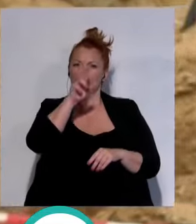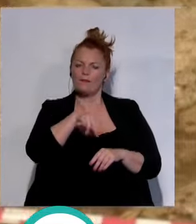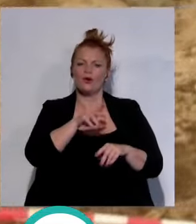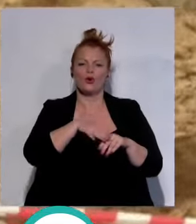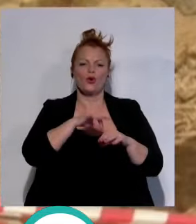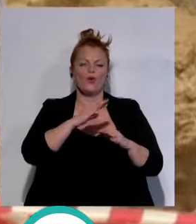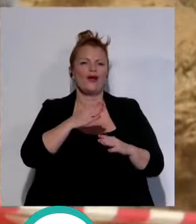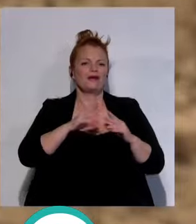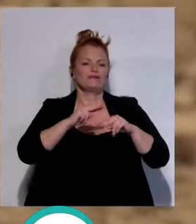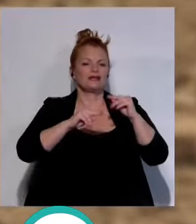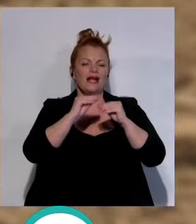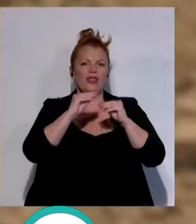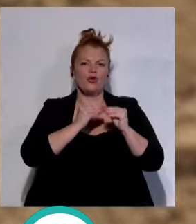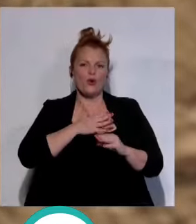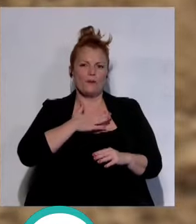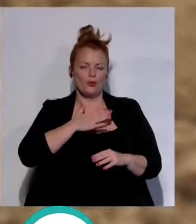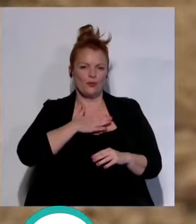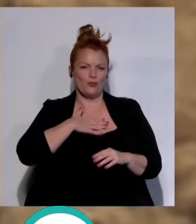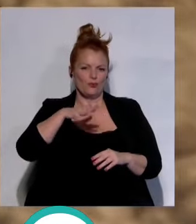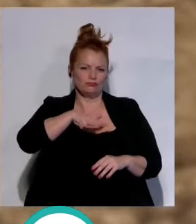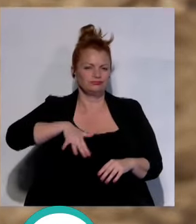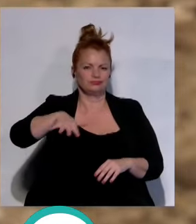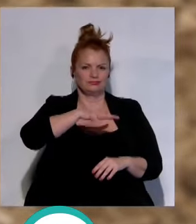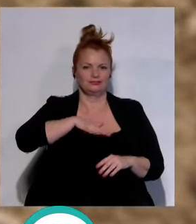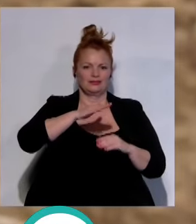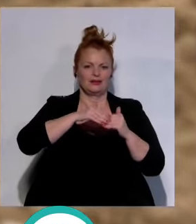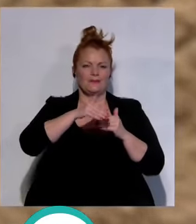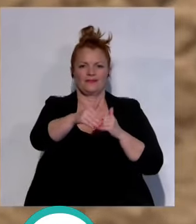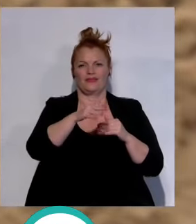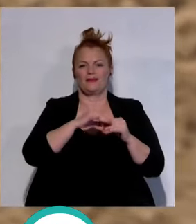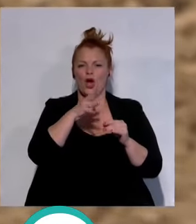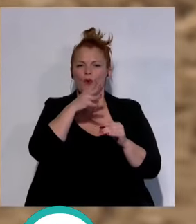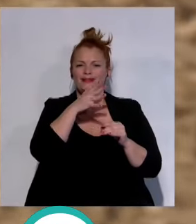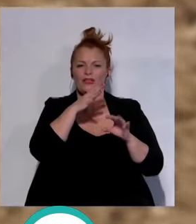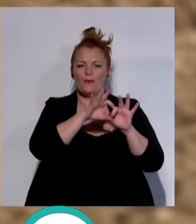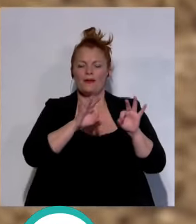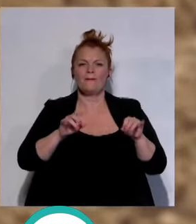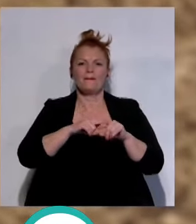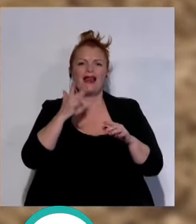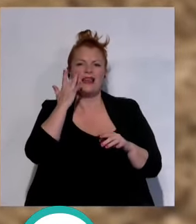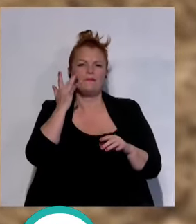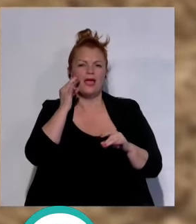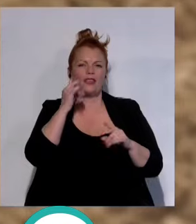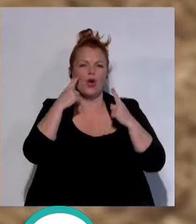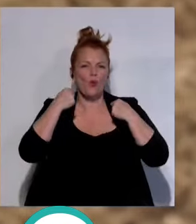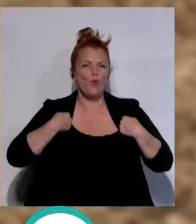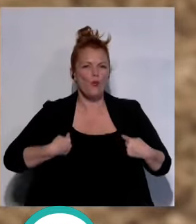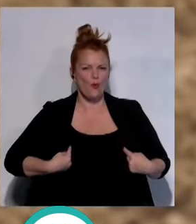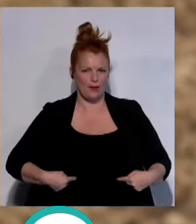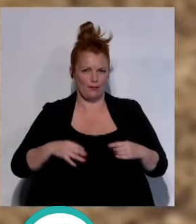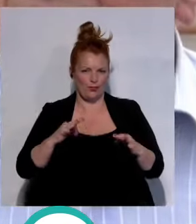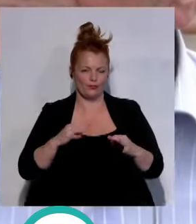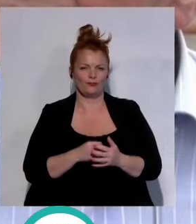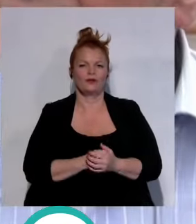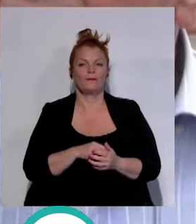instalación propia de estos espacios de necrópolis de cara a la acometida de agua para el lavado de los cuerpos en las inhumaciones